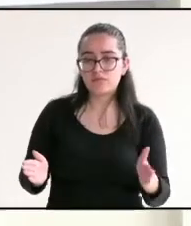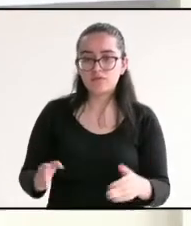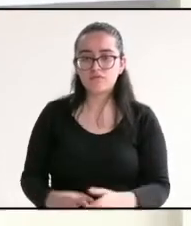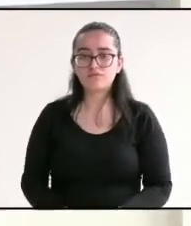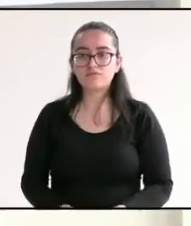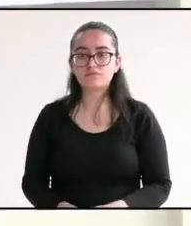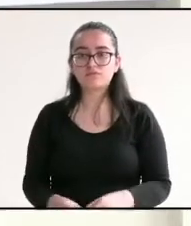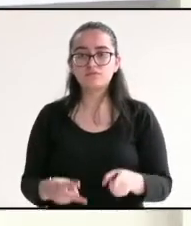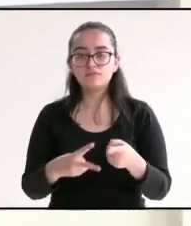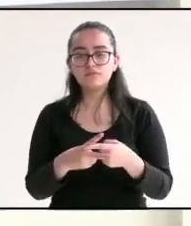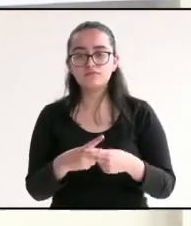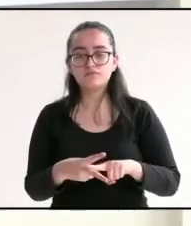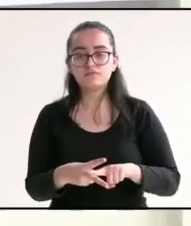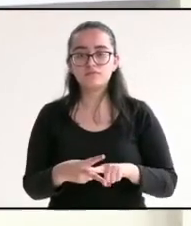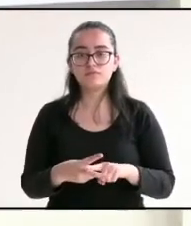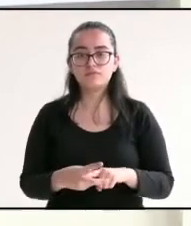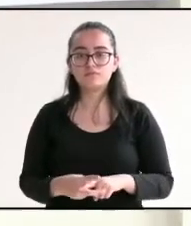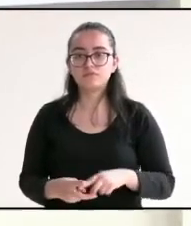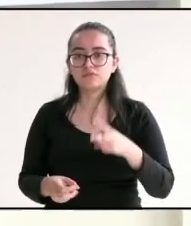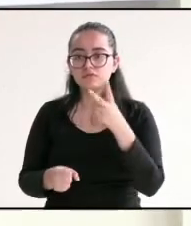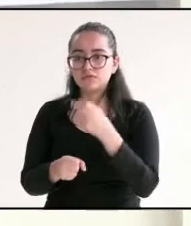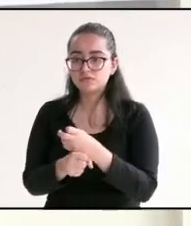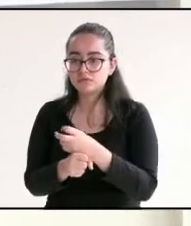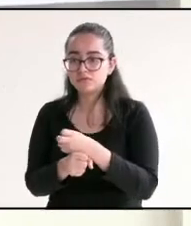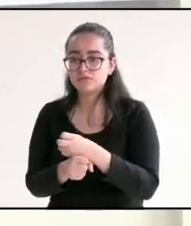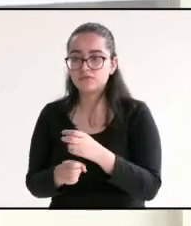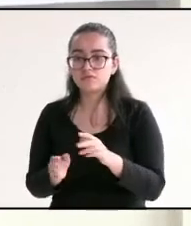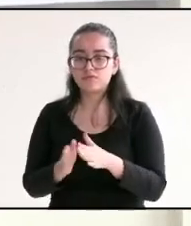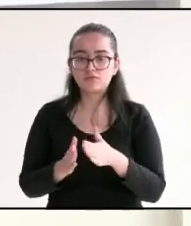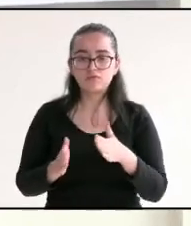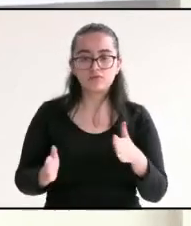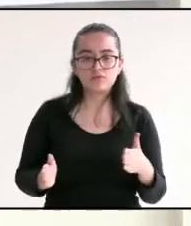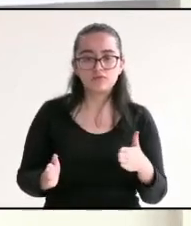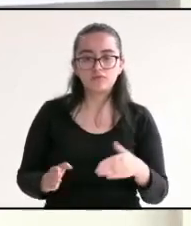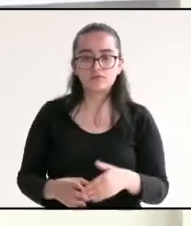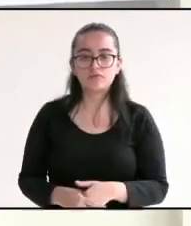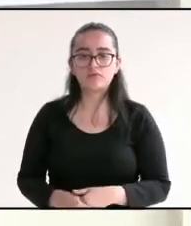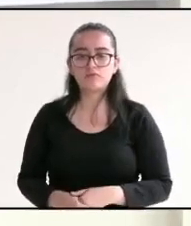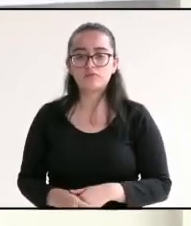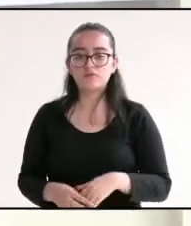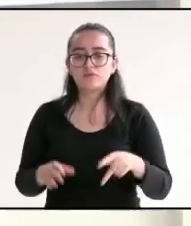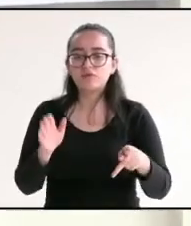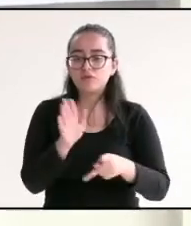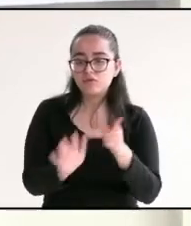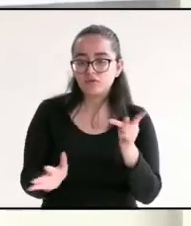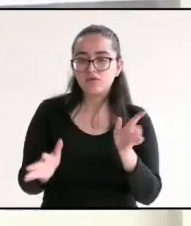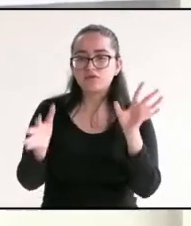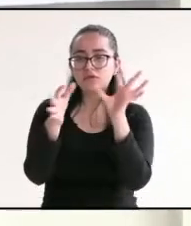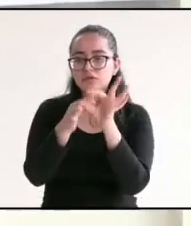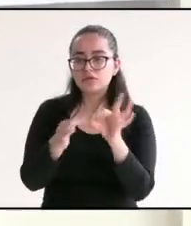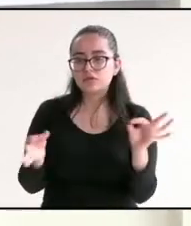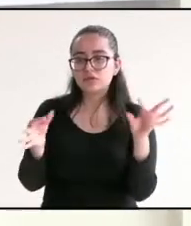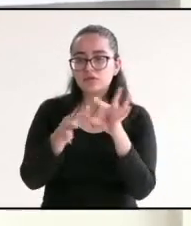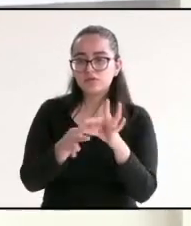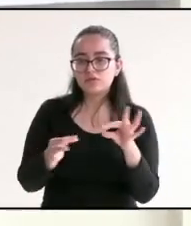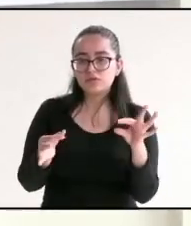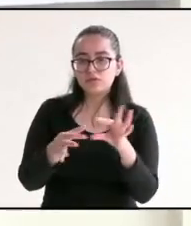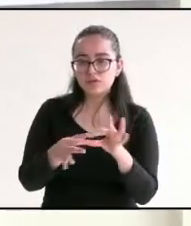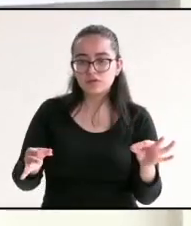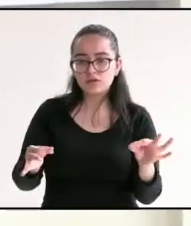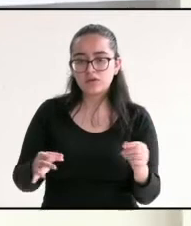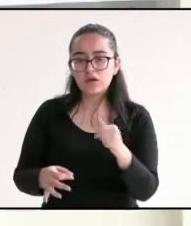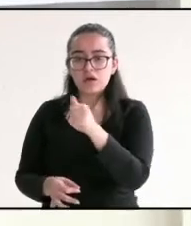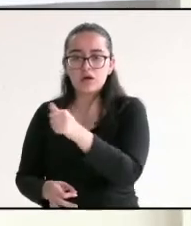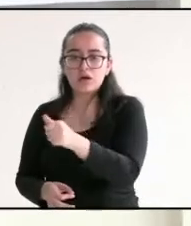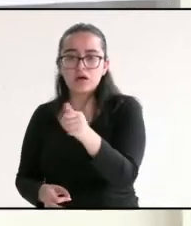iniciaremos con una segunda parte que tiene que ver con réplicas y contrarréplicas. En cada una de